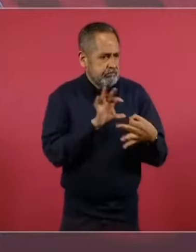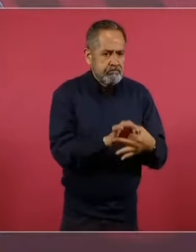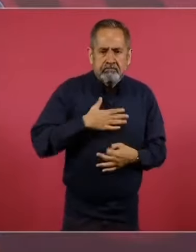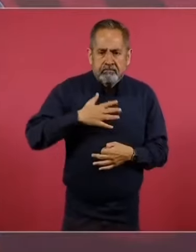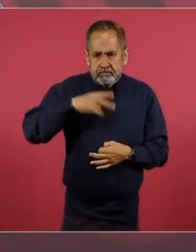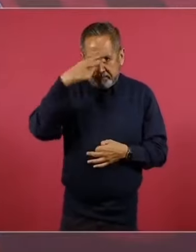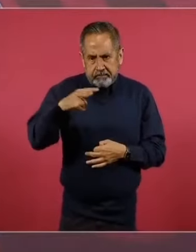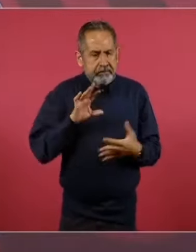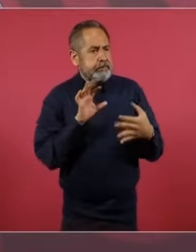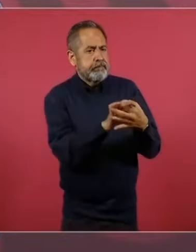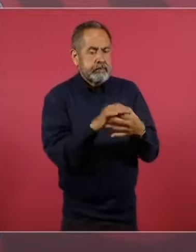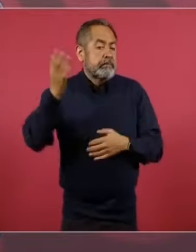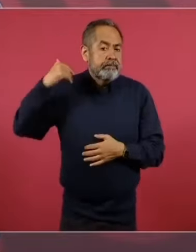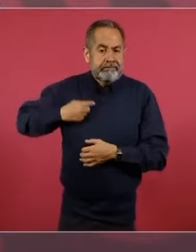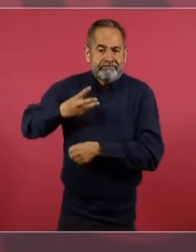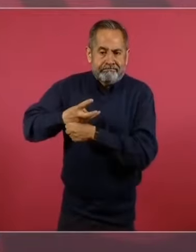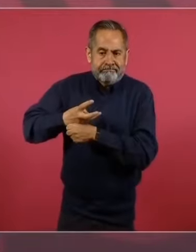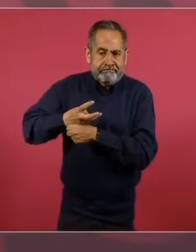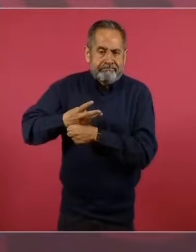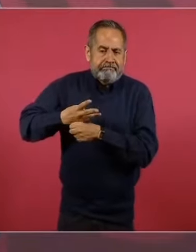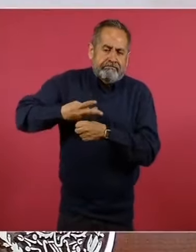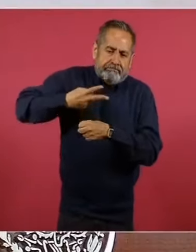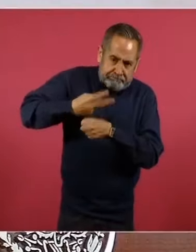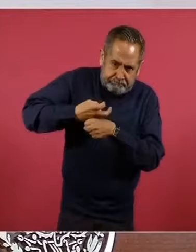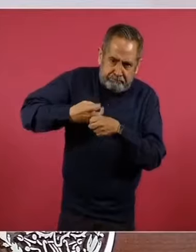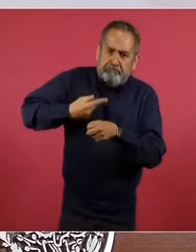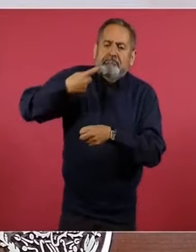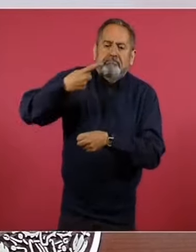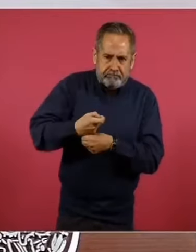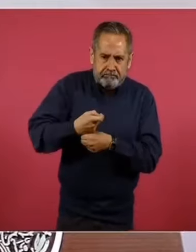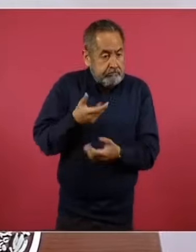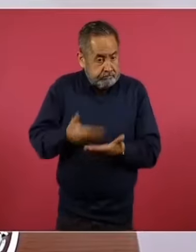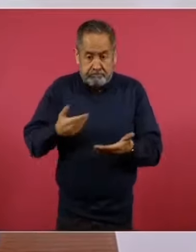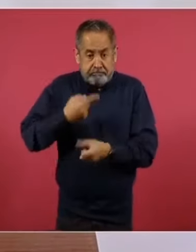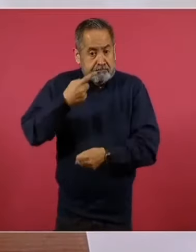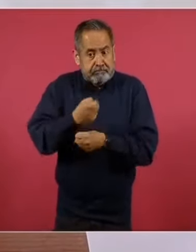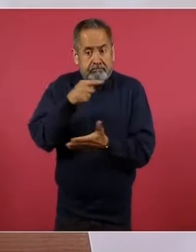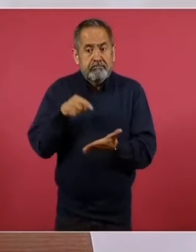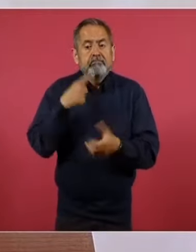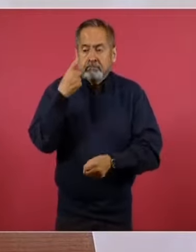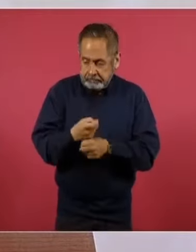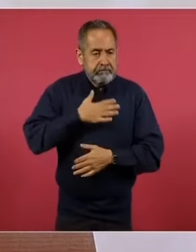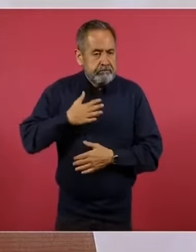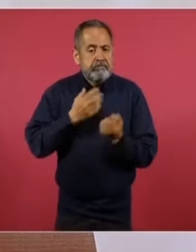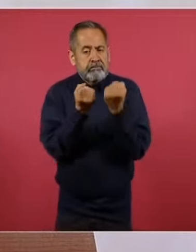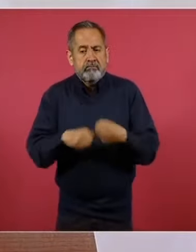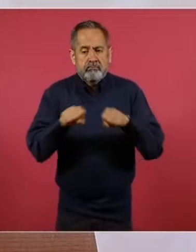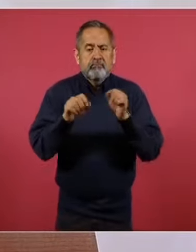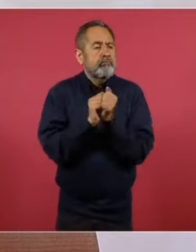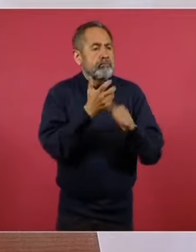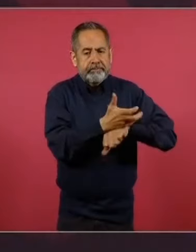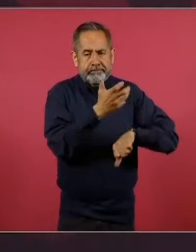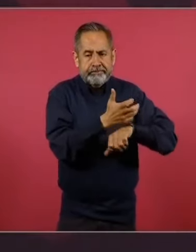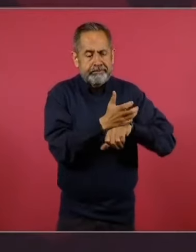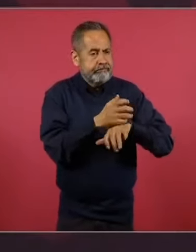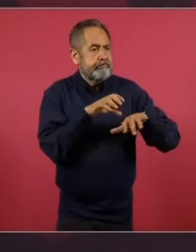Estábamos nosotros en tercer lugar y ahora somos el socio principal comercial de Estados Unidos.